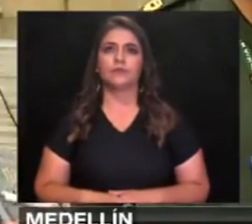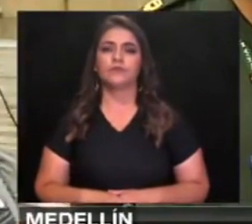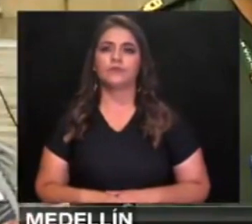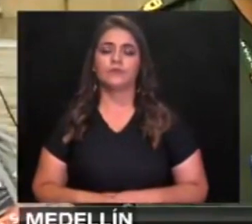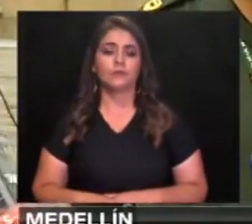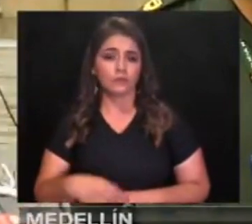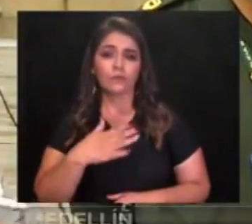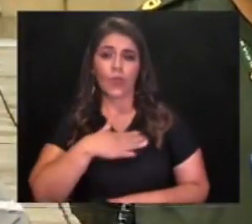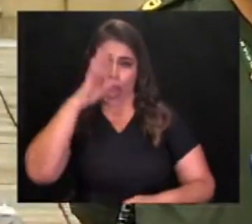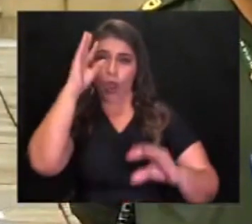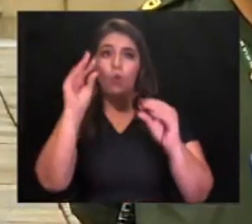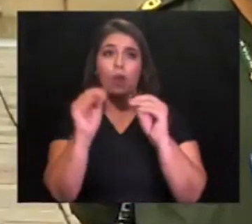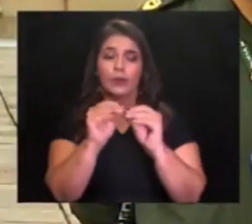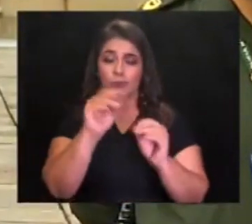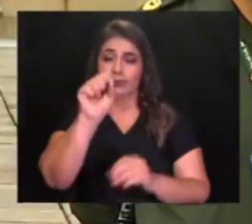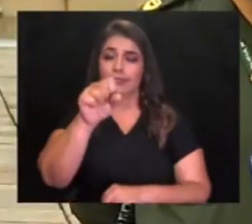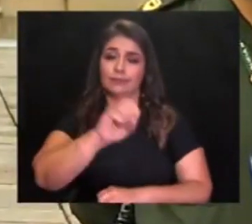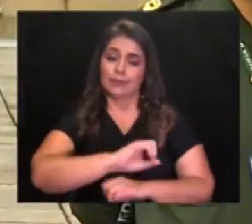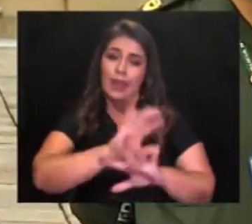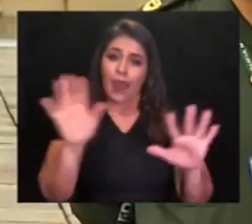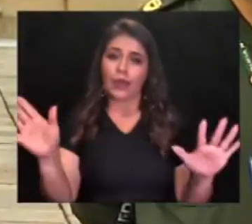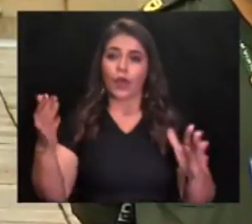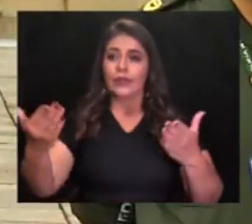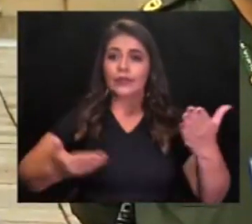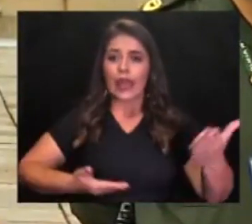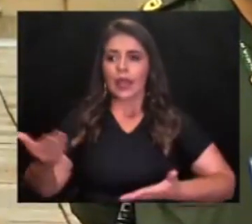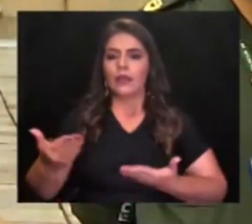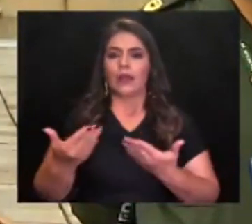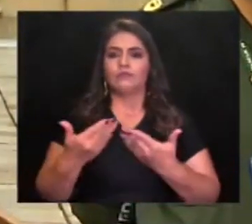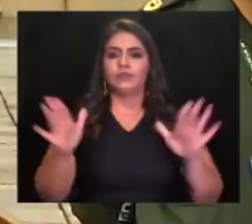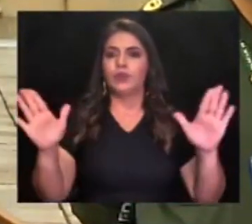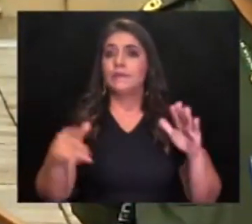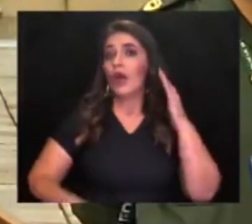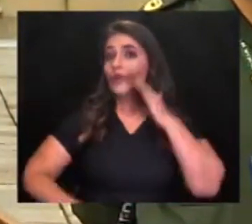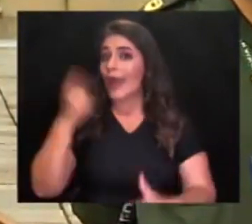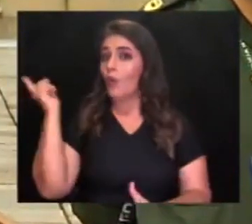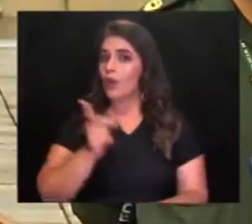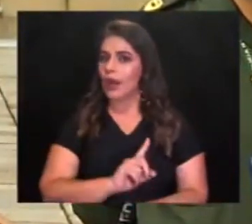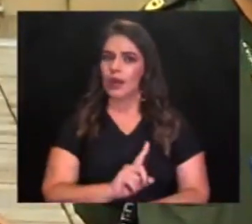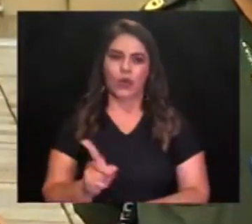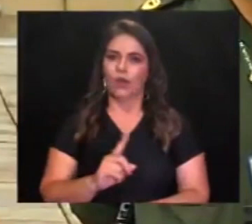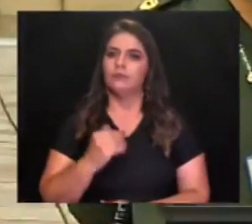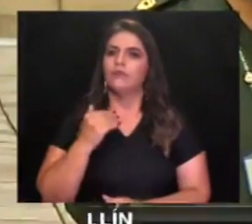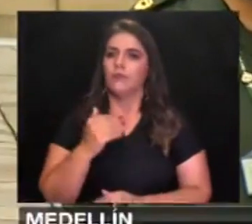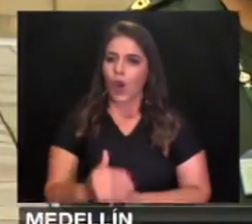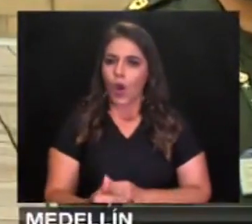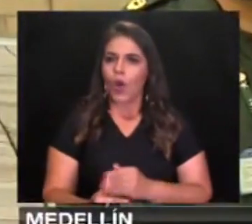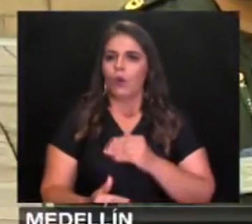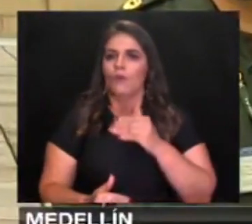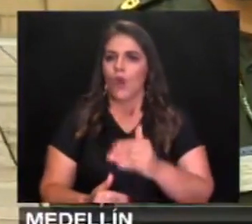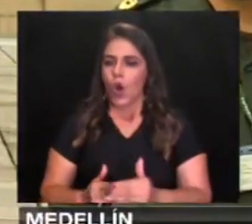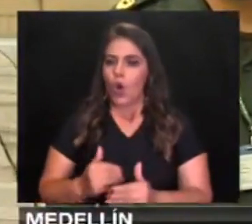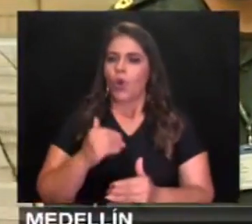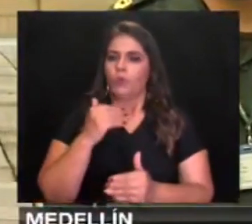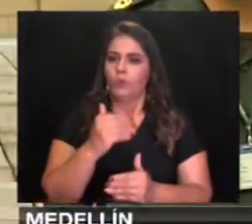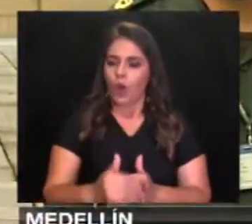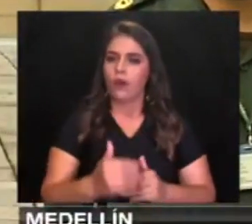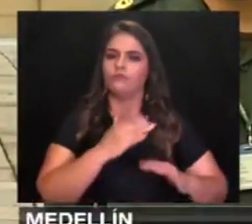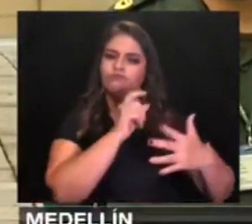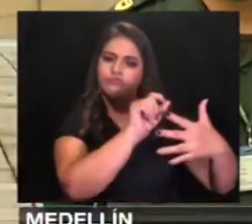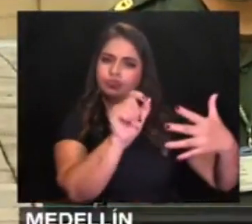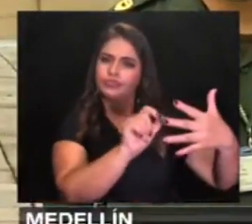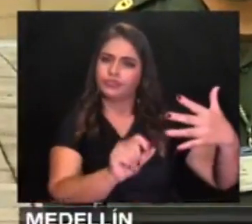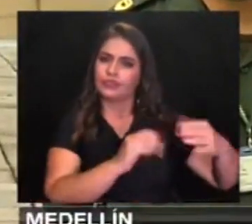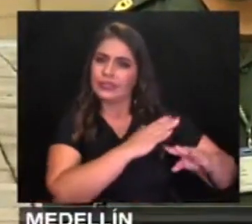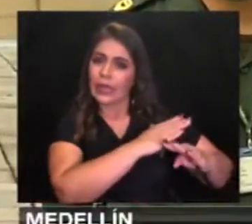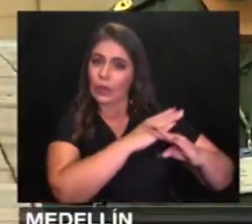estoy completamente de acuerdo con la apertura gradual, la reactivación gradual y segura. Y yo creo que debe haber